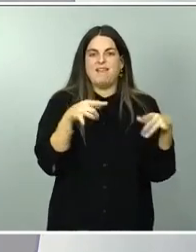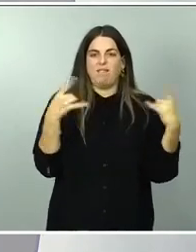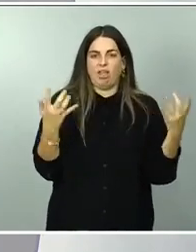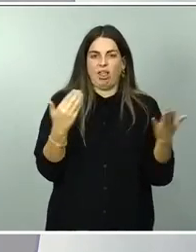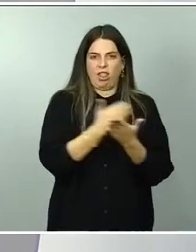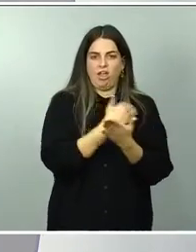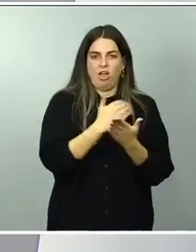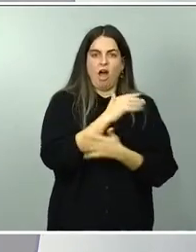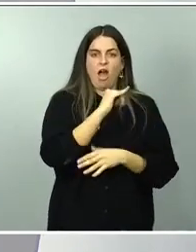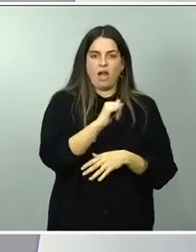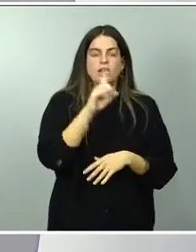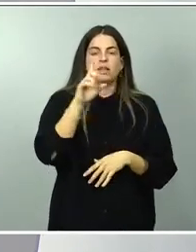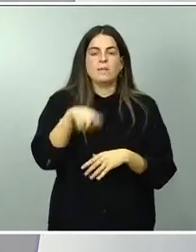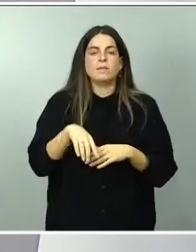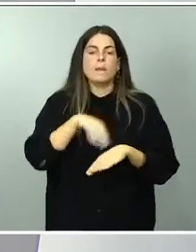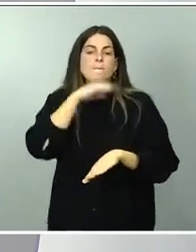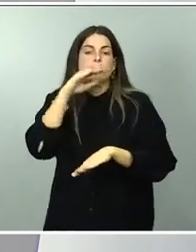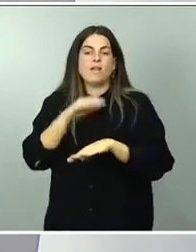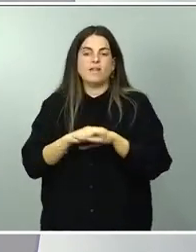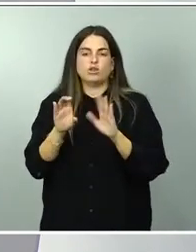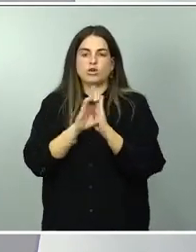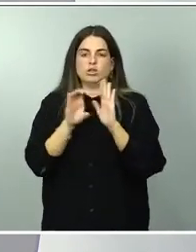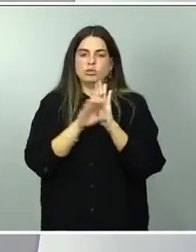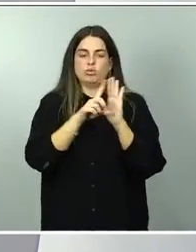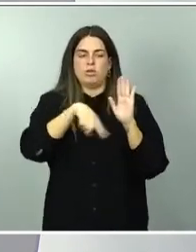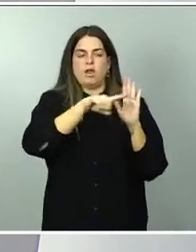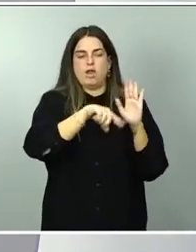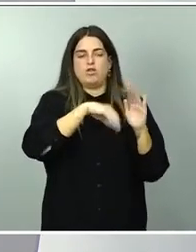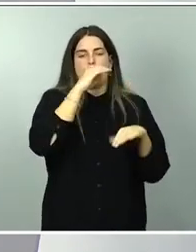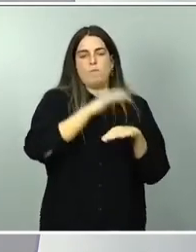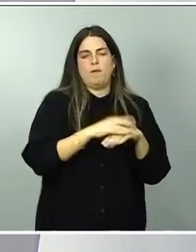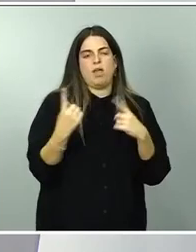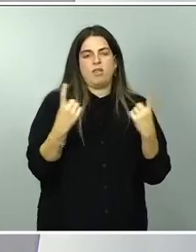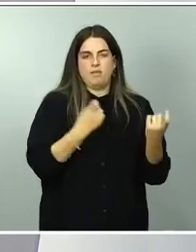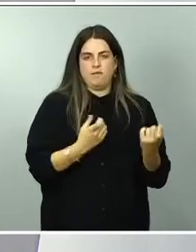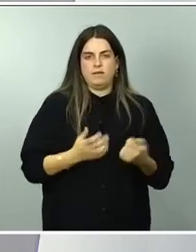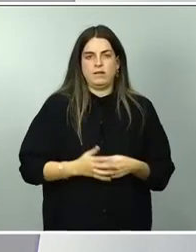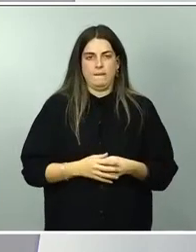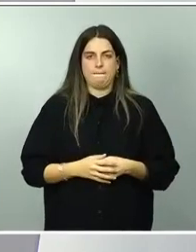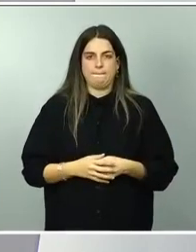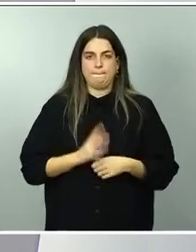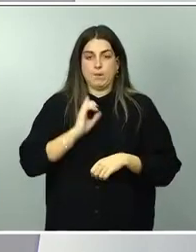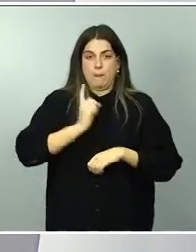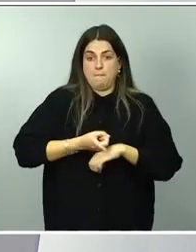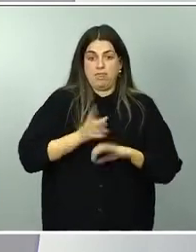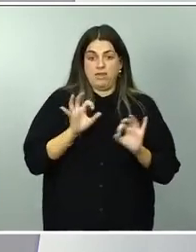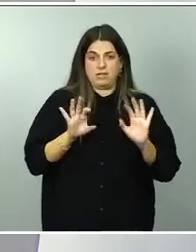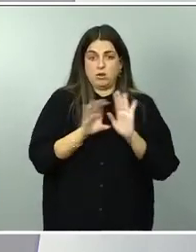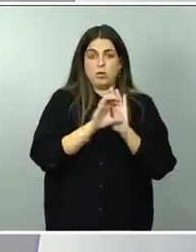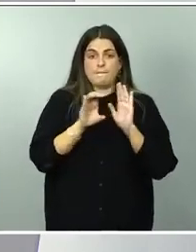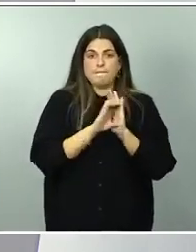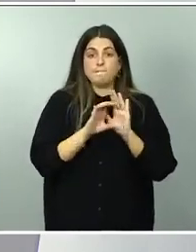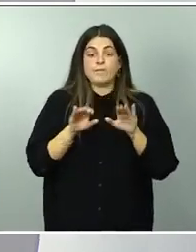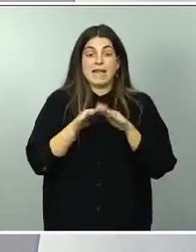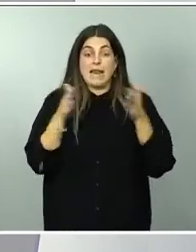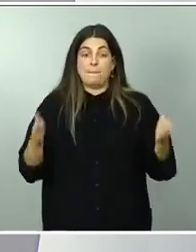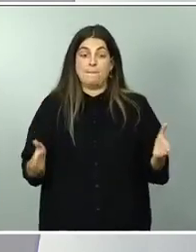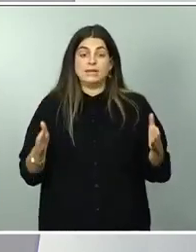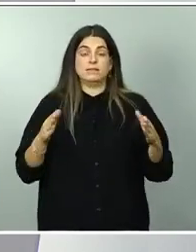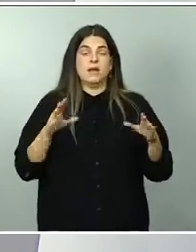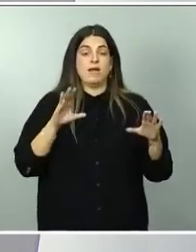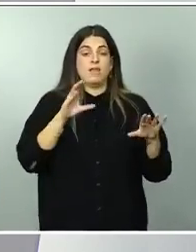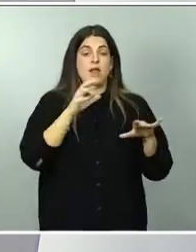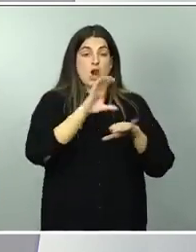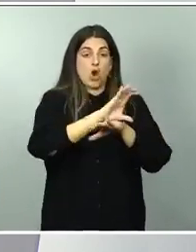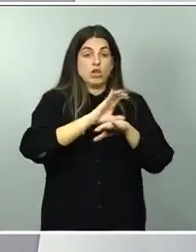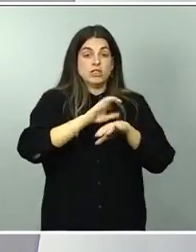con el mandato constitucional. Y también quiero que desde la mesa del Consejo de Ministros podamos transmitir con